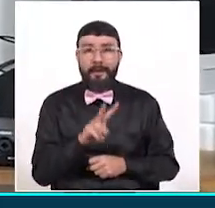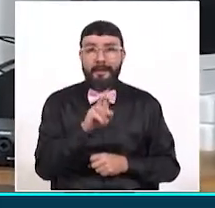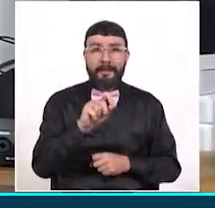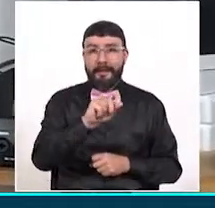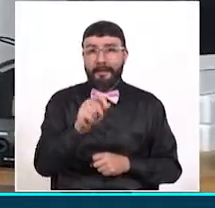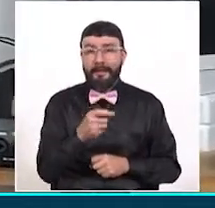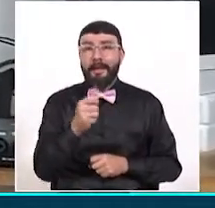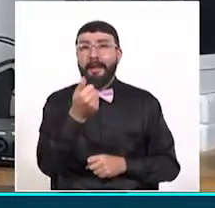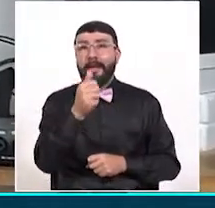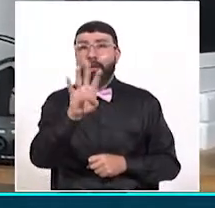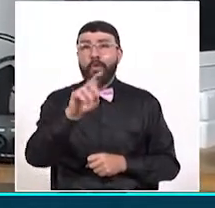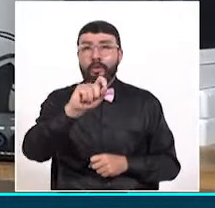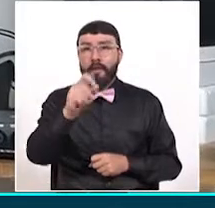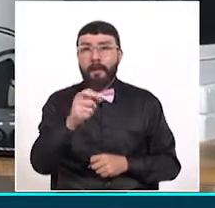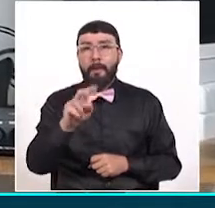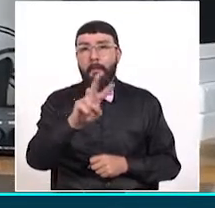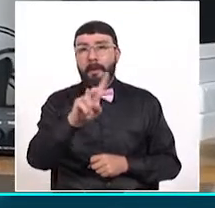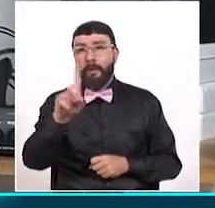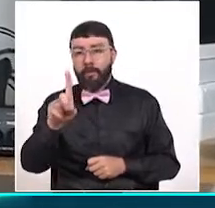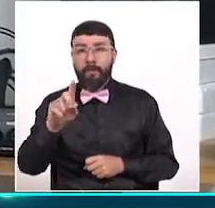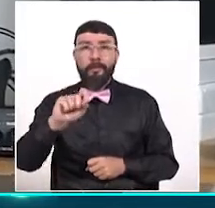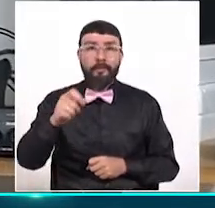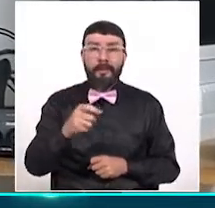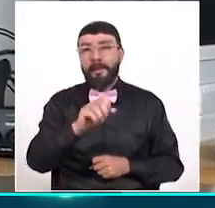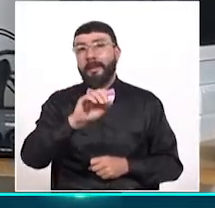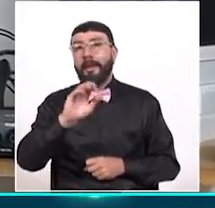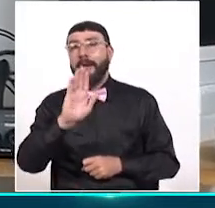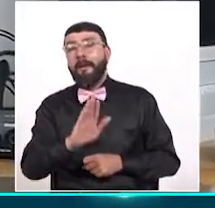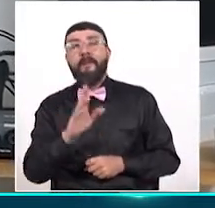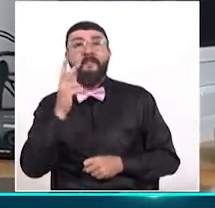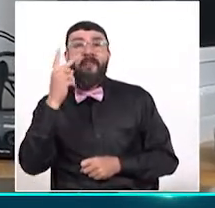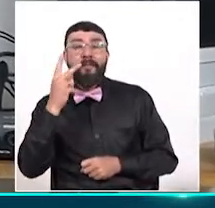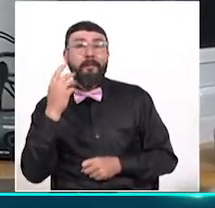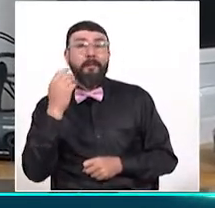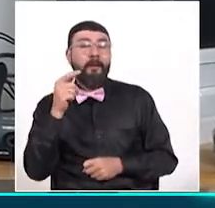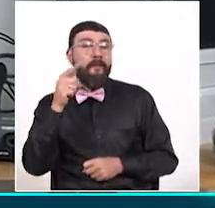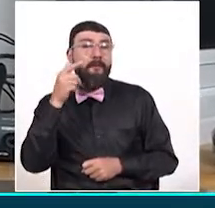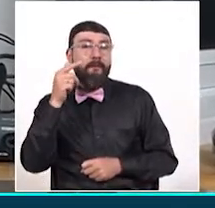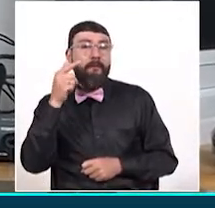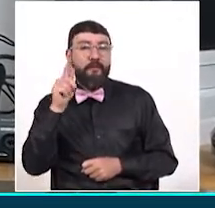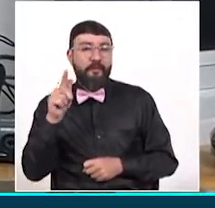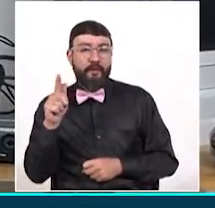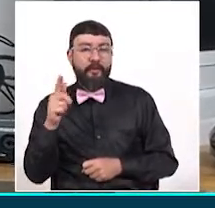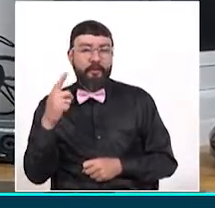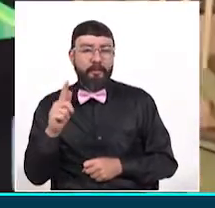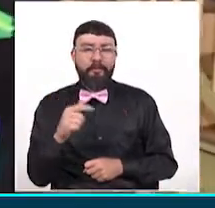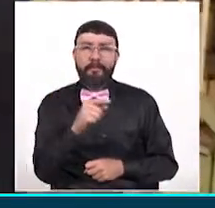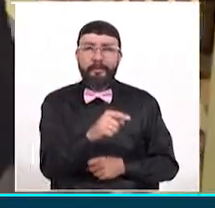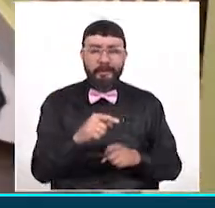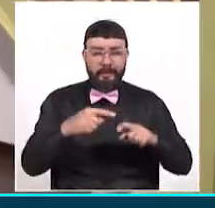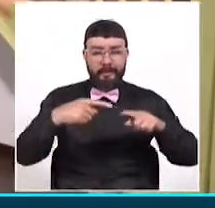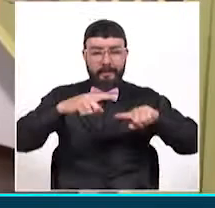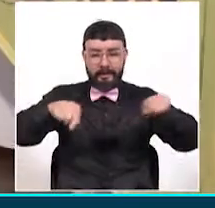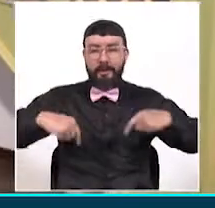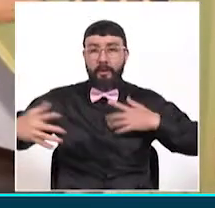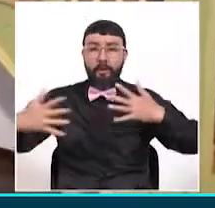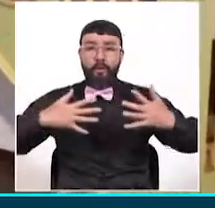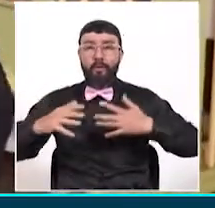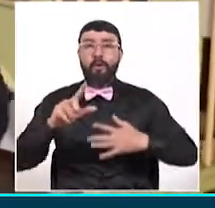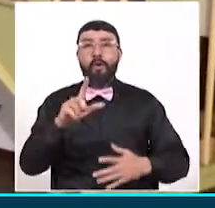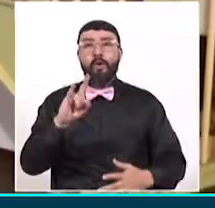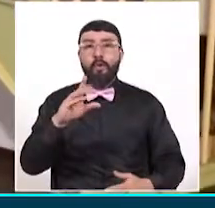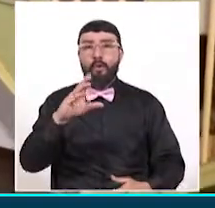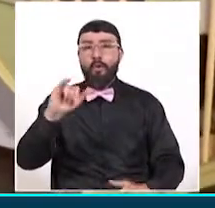14 y 21 del mes de febrero en las instalaciones del Teatro Luz y Tejada de la ciudad de Pereira y su